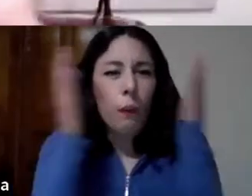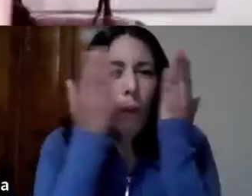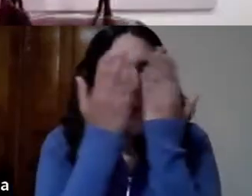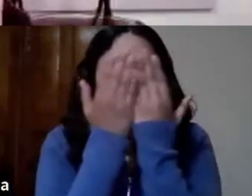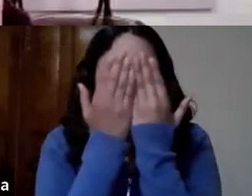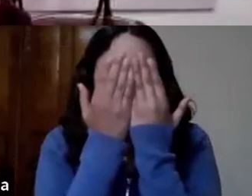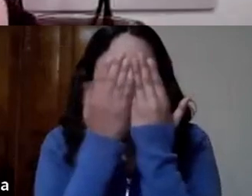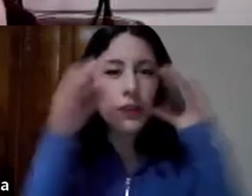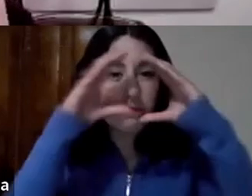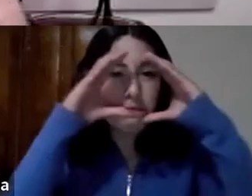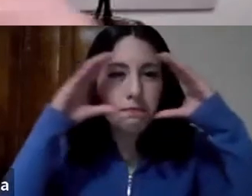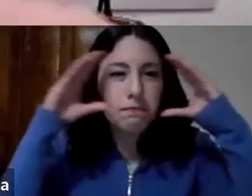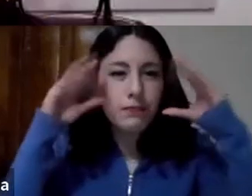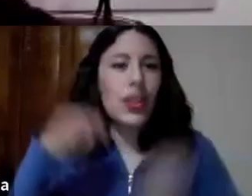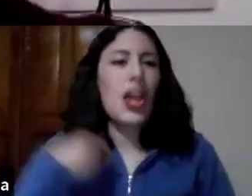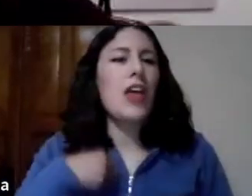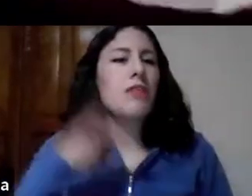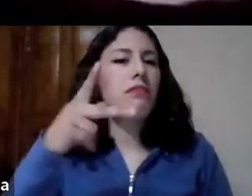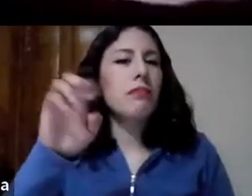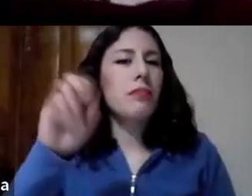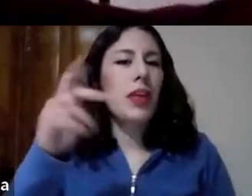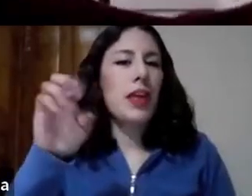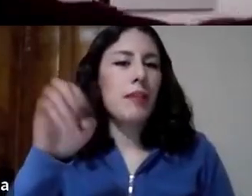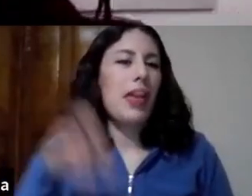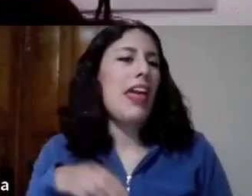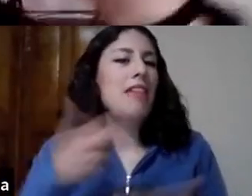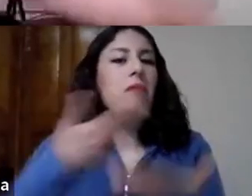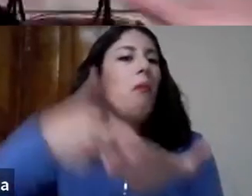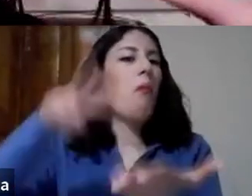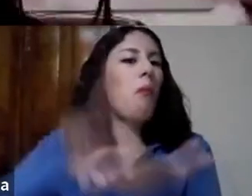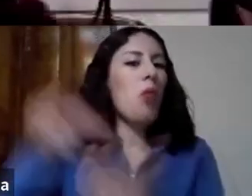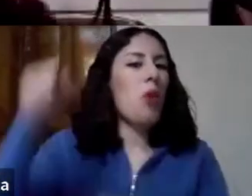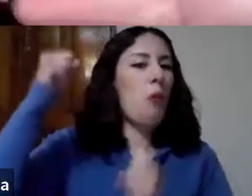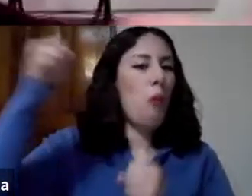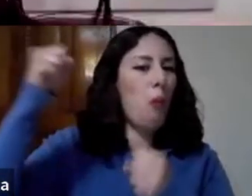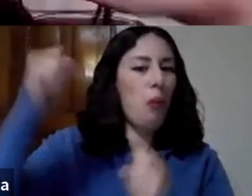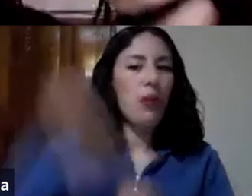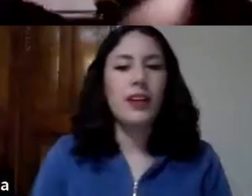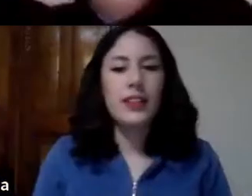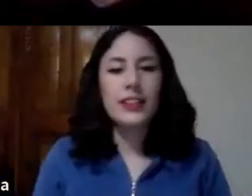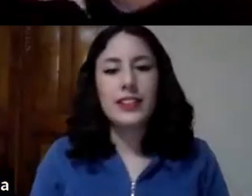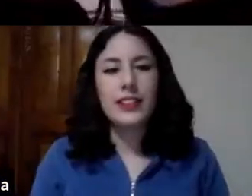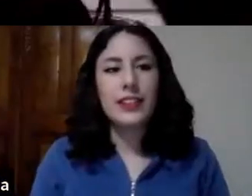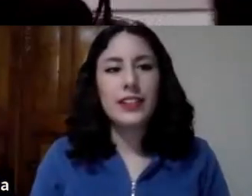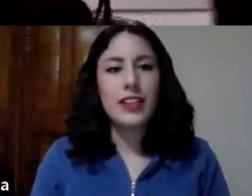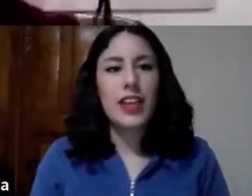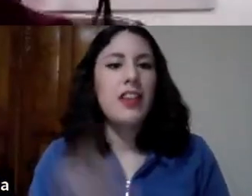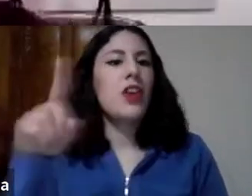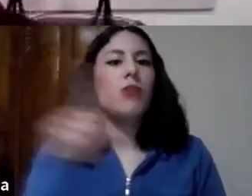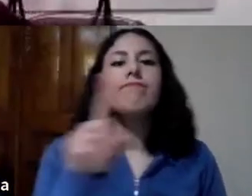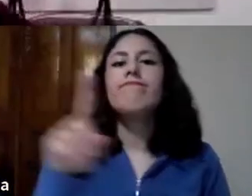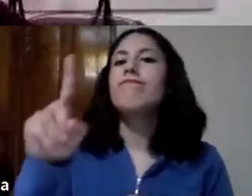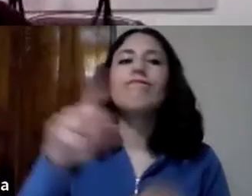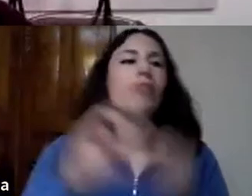soy Pepe Ruiz y a veces digo el superhéroe ya sigo presentándome por el mundo